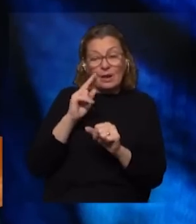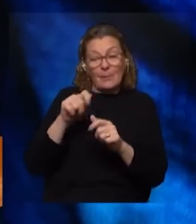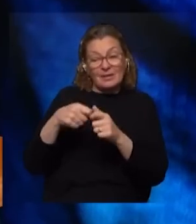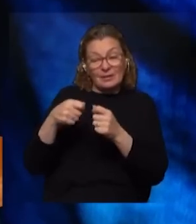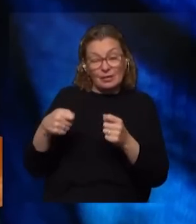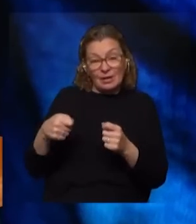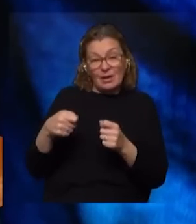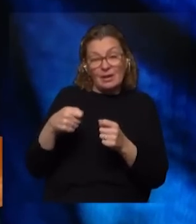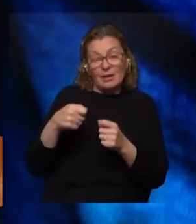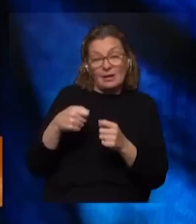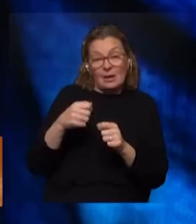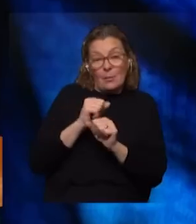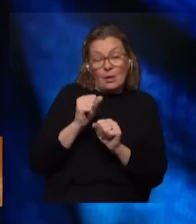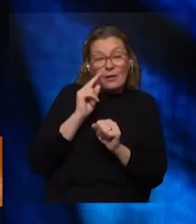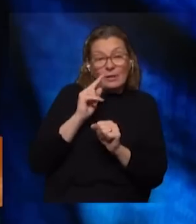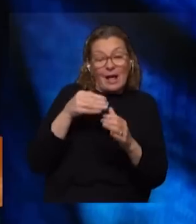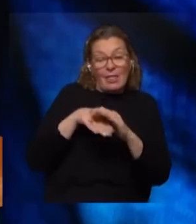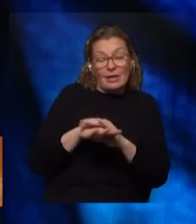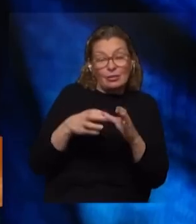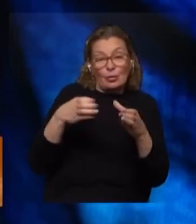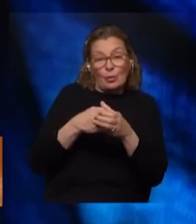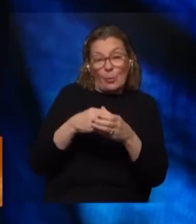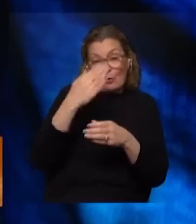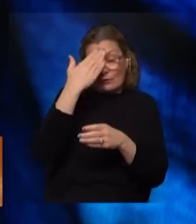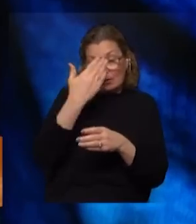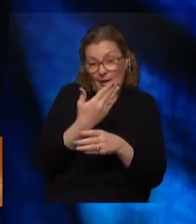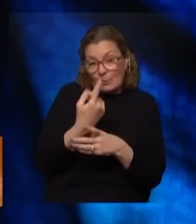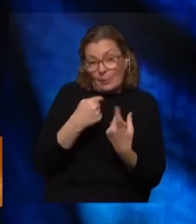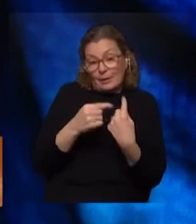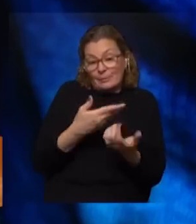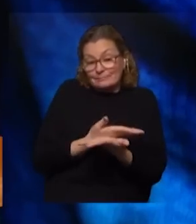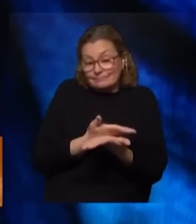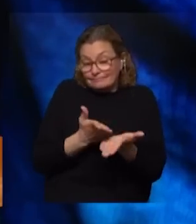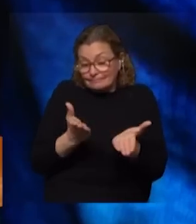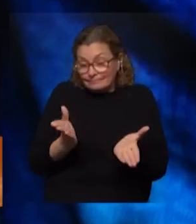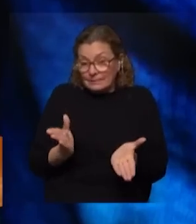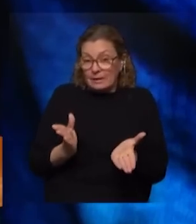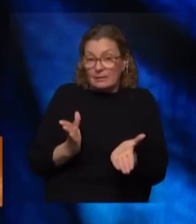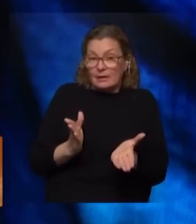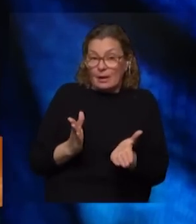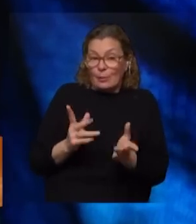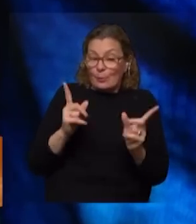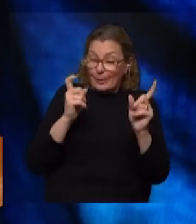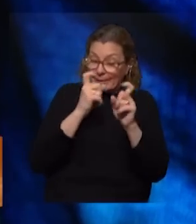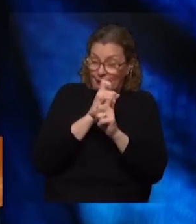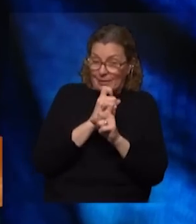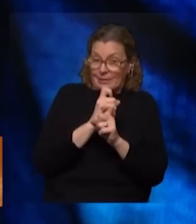que las que puede haber dentro del Frente Amplio pero es un escenario que ha complicado un poco ¿no? y en